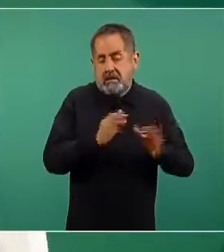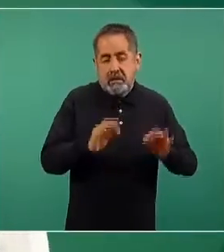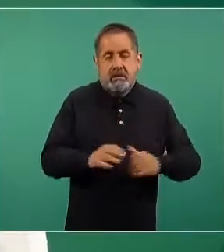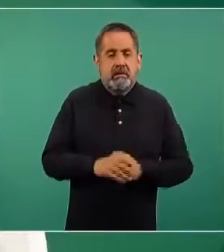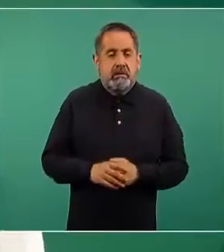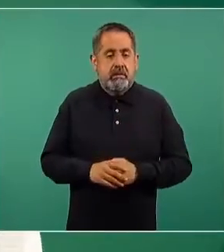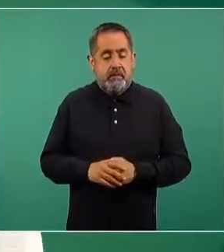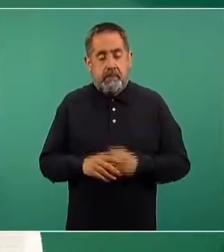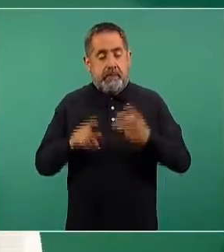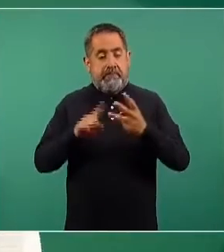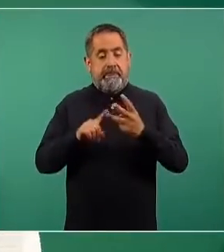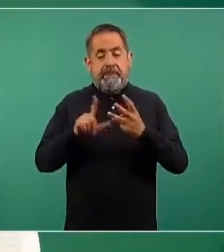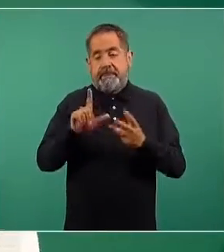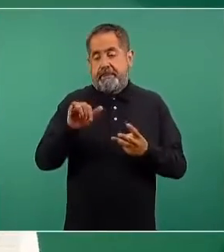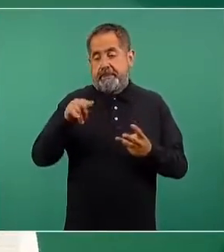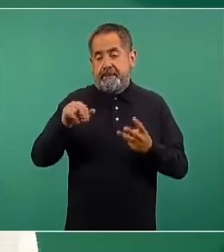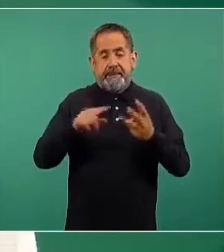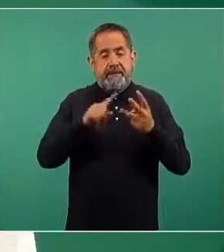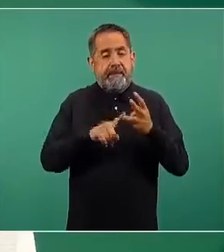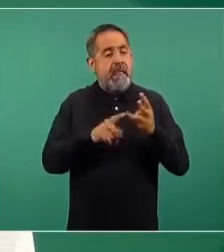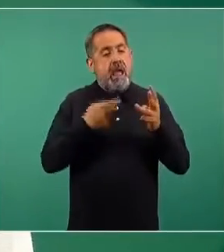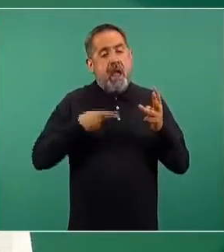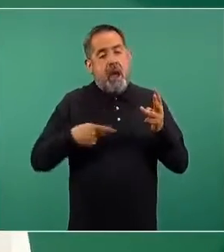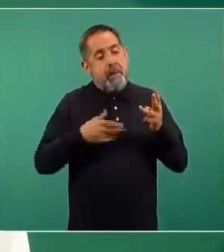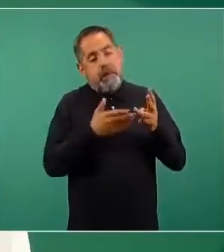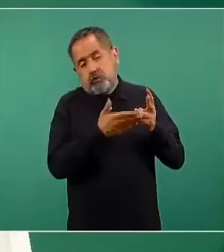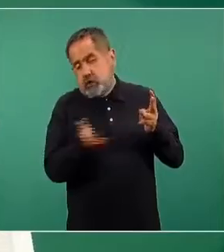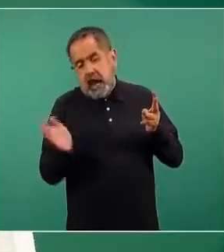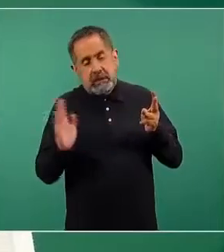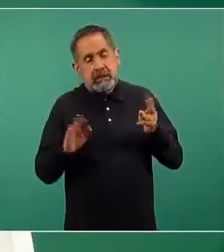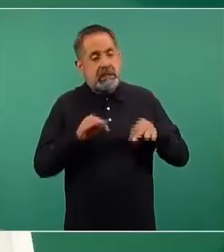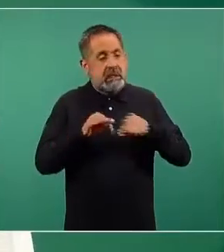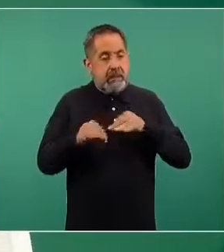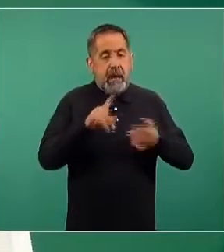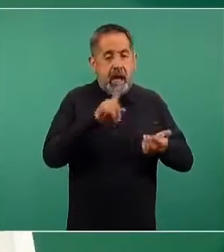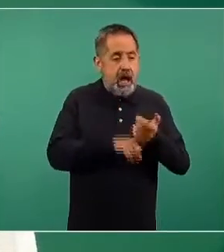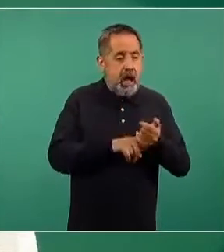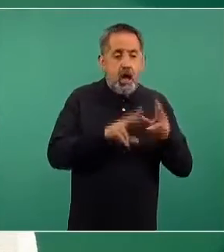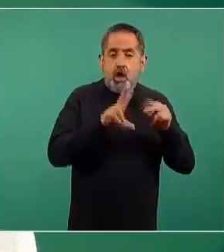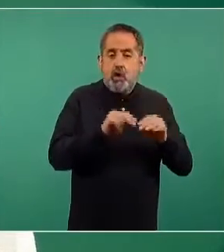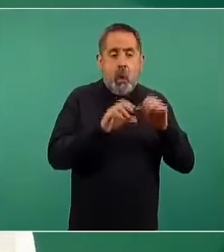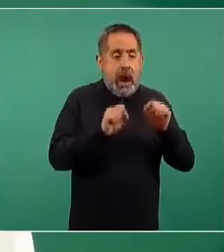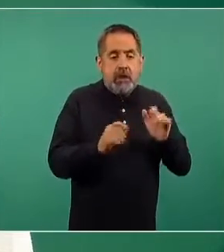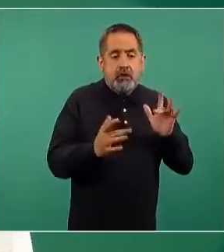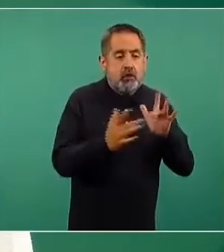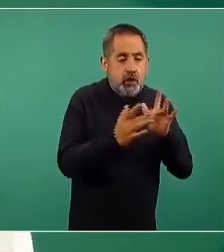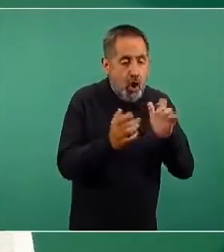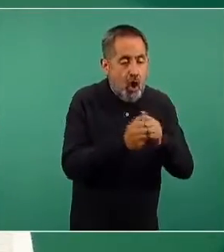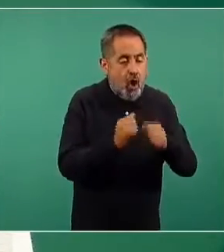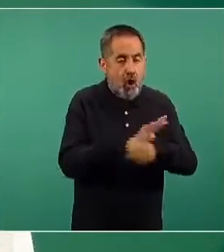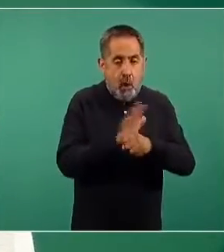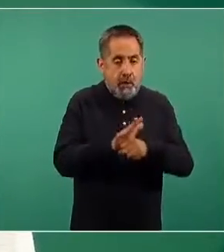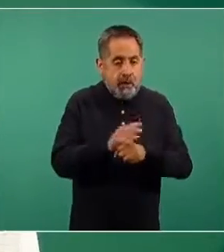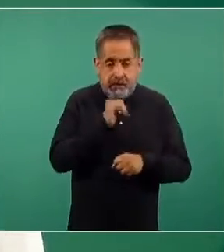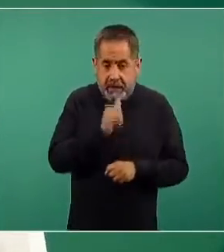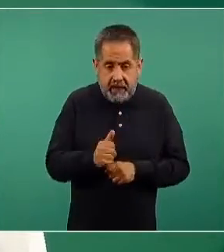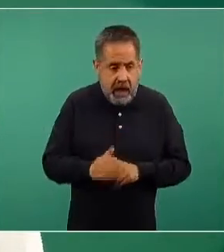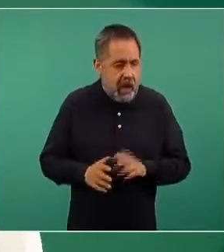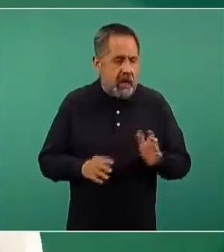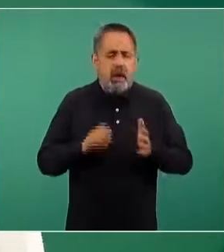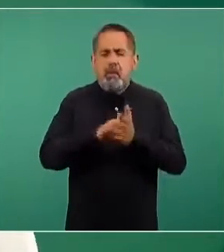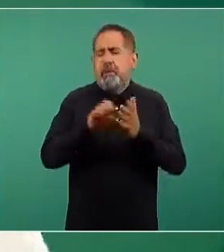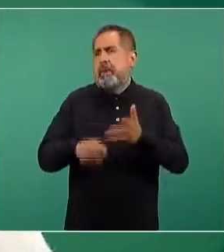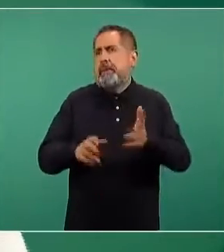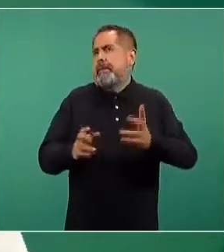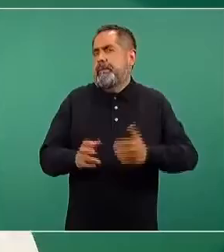salud. La tercera línea son todos los demás personas trabajadoras de la salud que no están en contacto con pacientes. Un